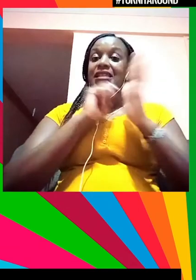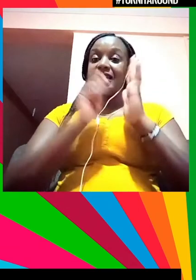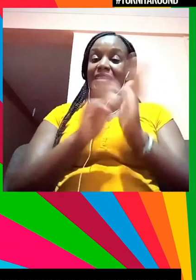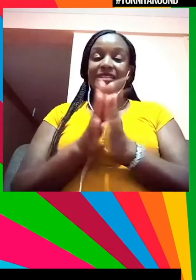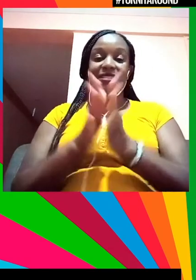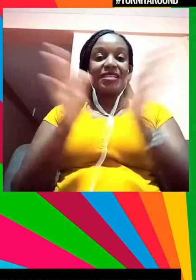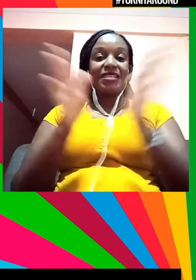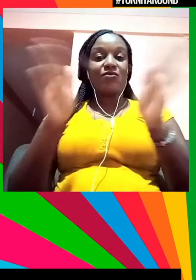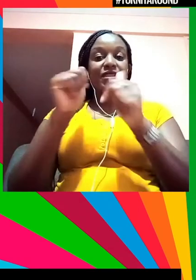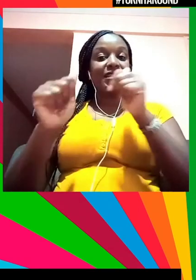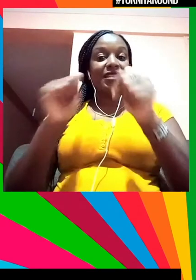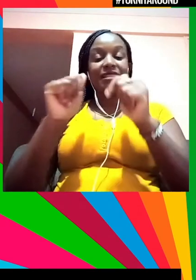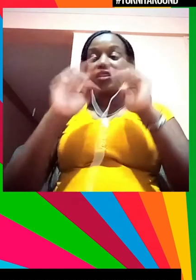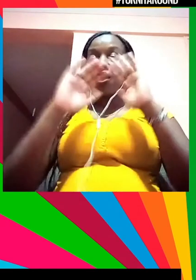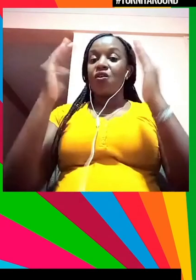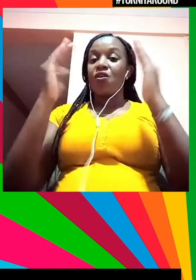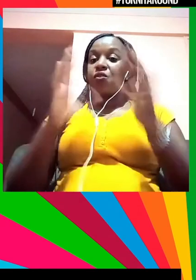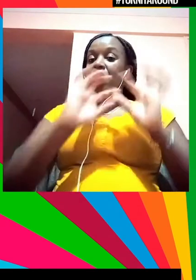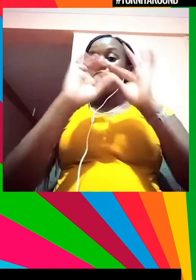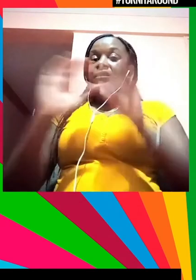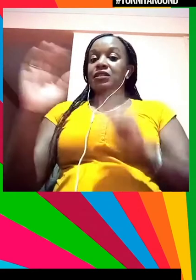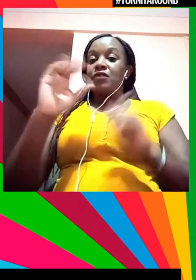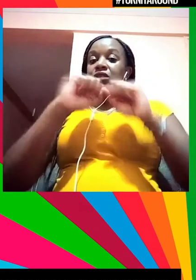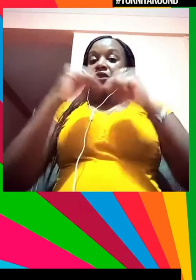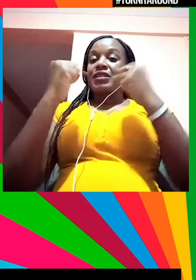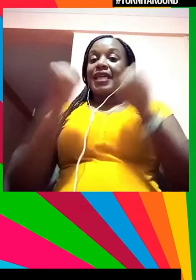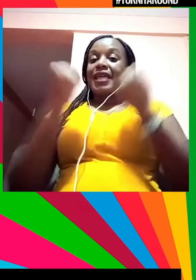Syricus. Bienvenida Lisa John.